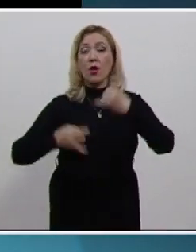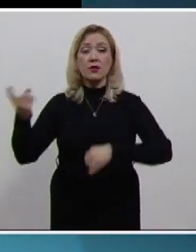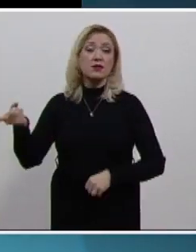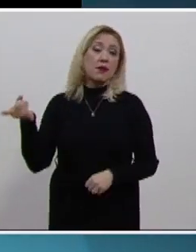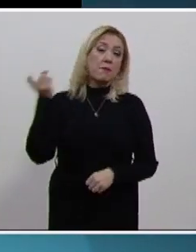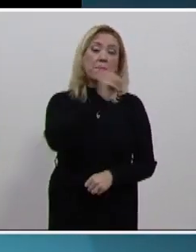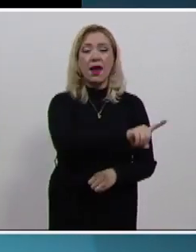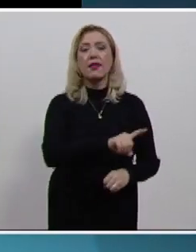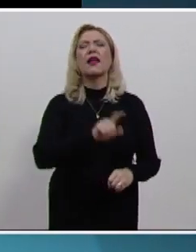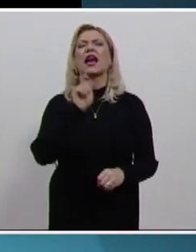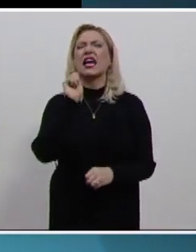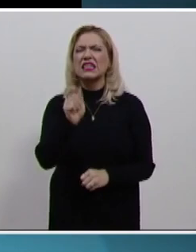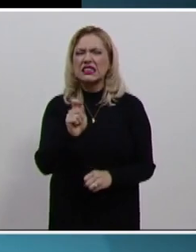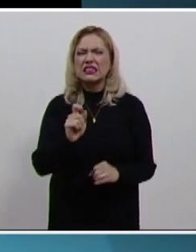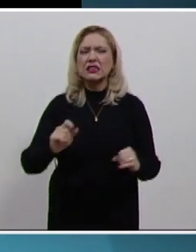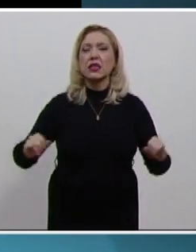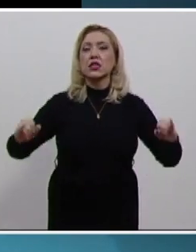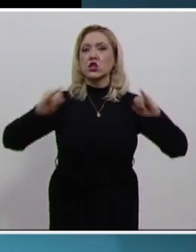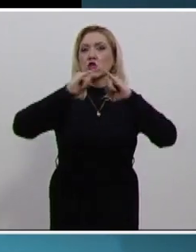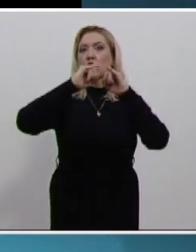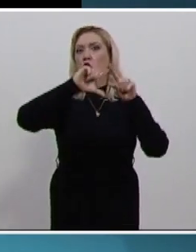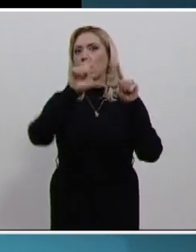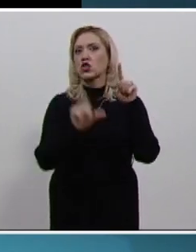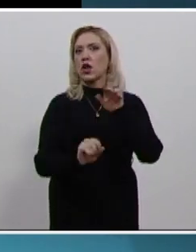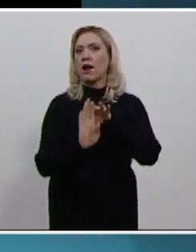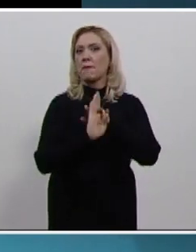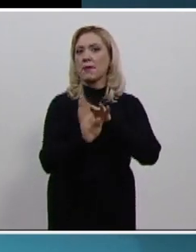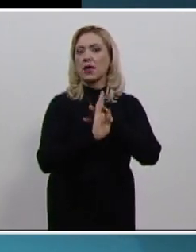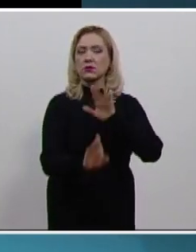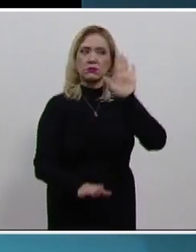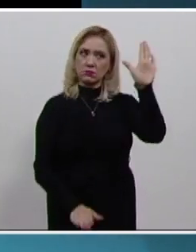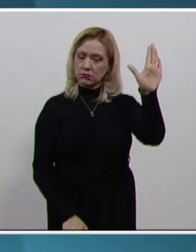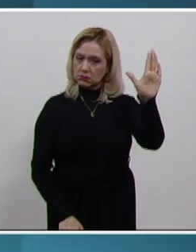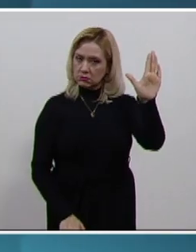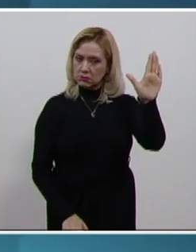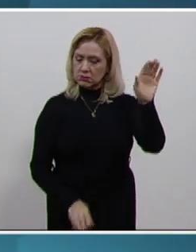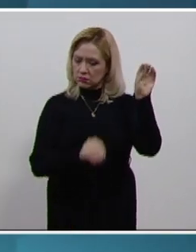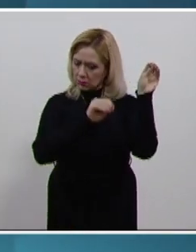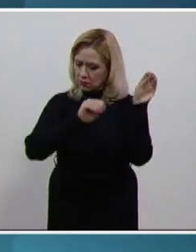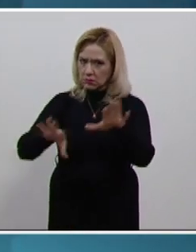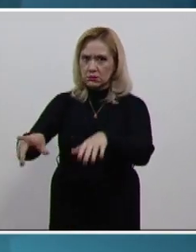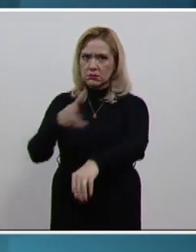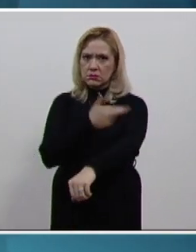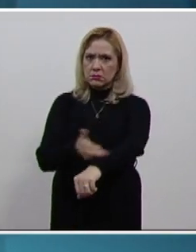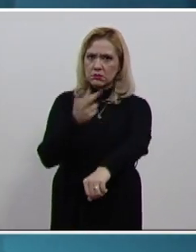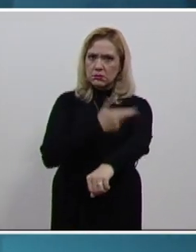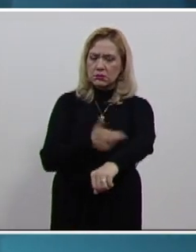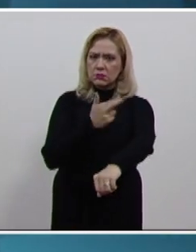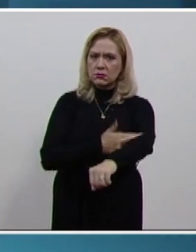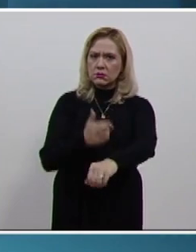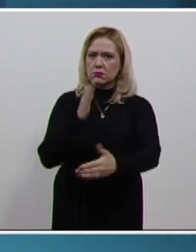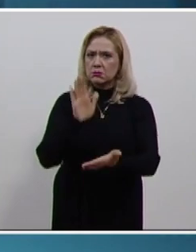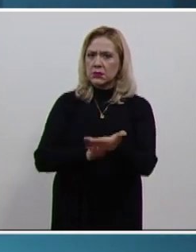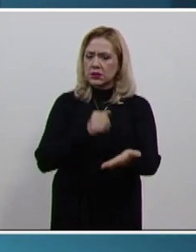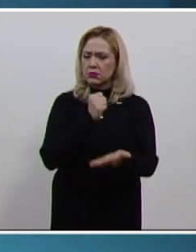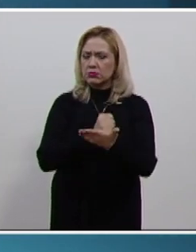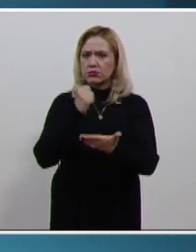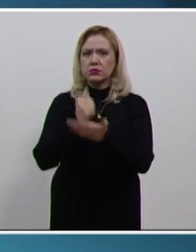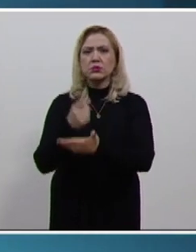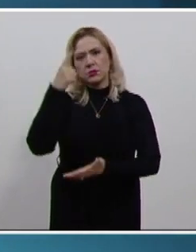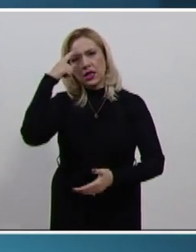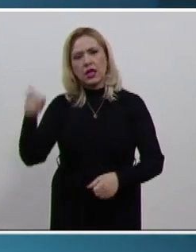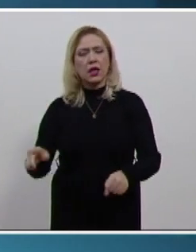Instituto Nacional de Migración abstenerse de restringir las actividades de documentación por parte de su equipo de activistas